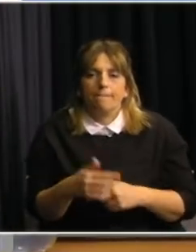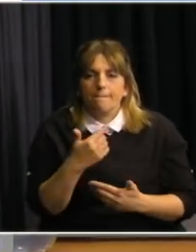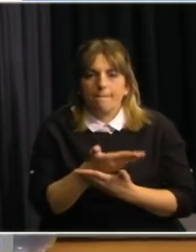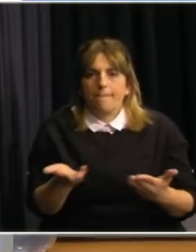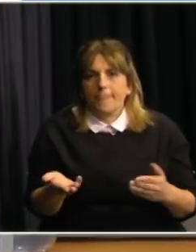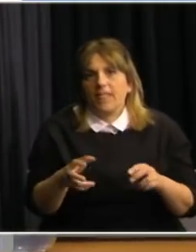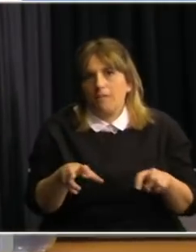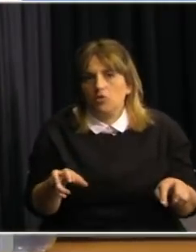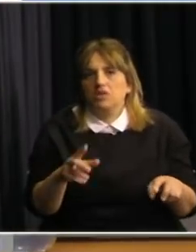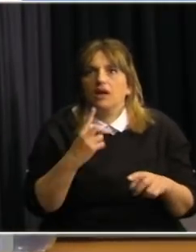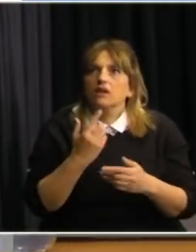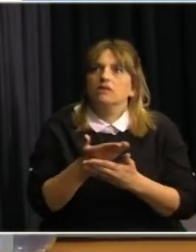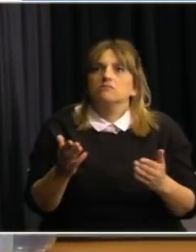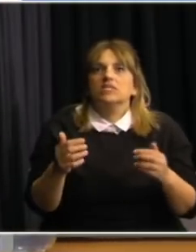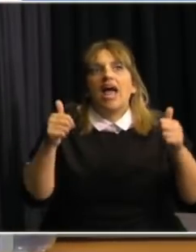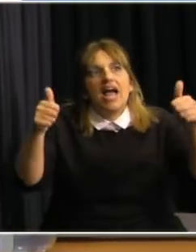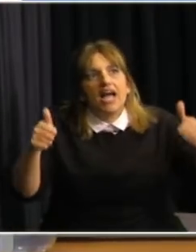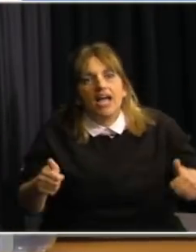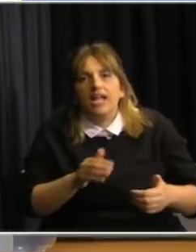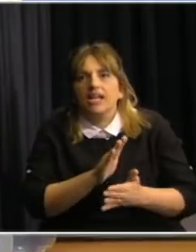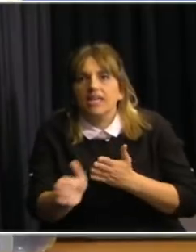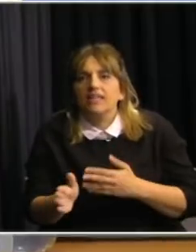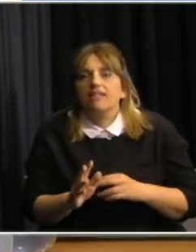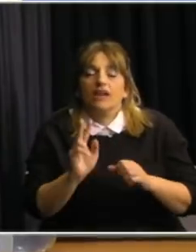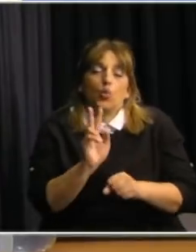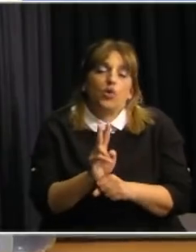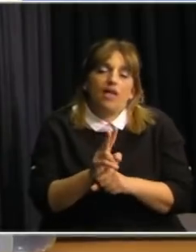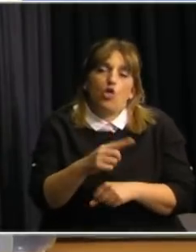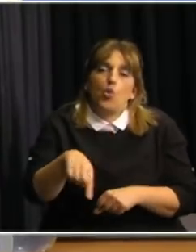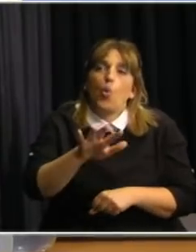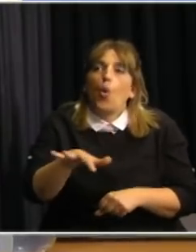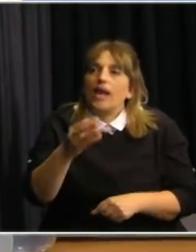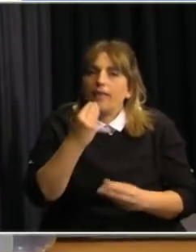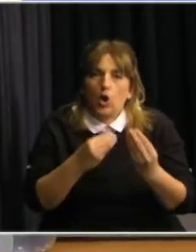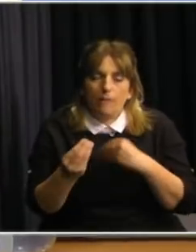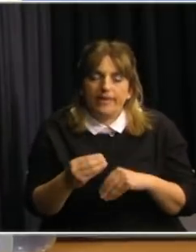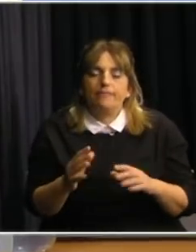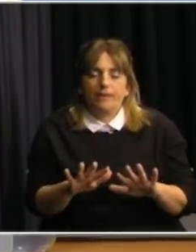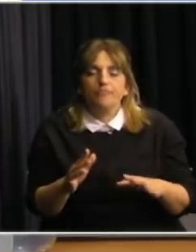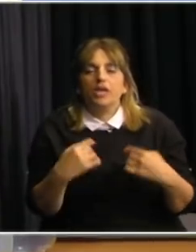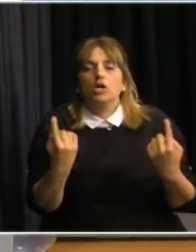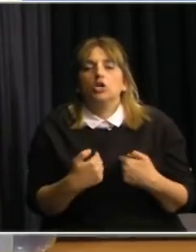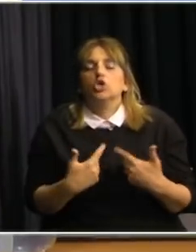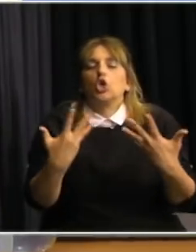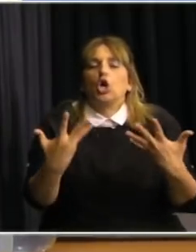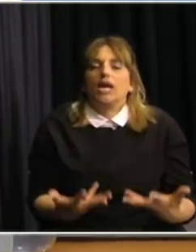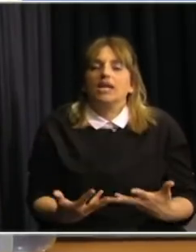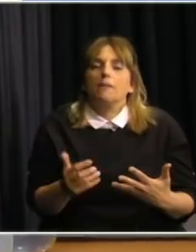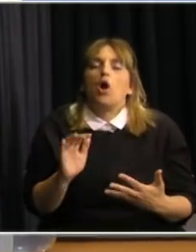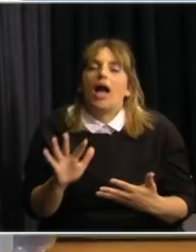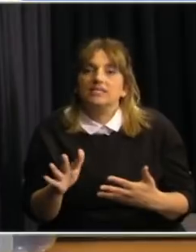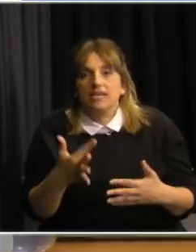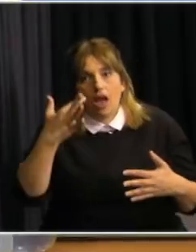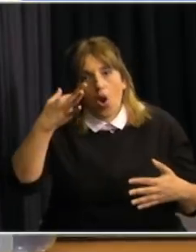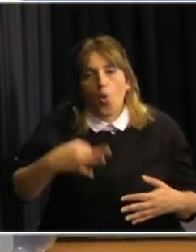entrada ordenar la salida tener cuidado con los expendios de comida y así tiene una cantidad de cosas nosotros lo que estimulamos es a eso a que se